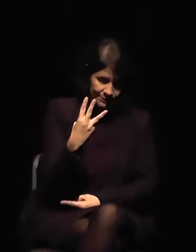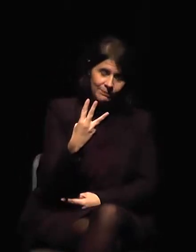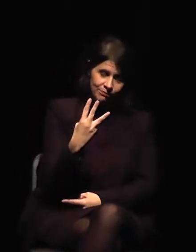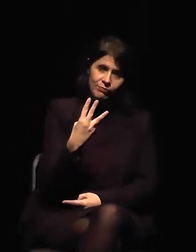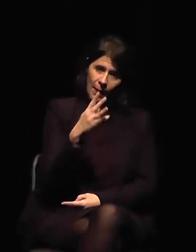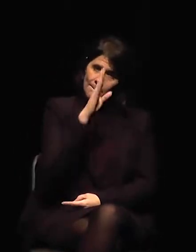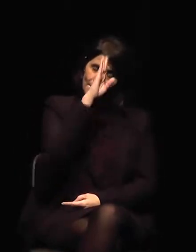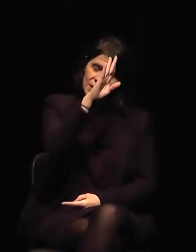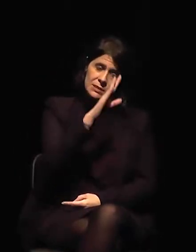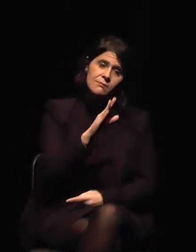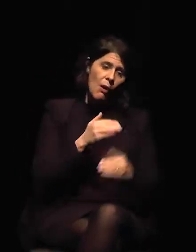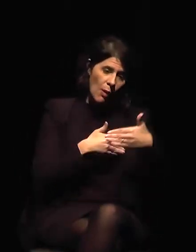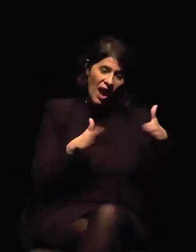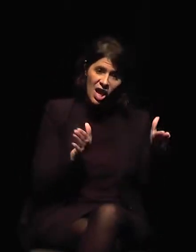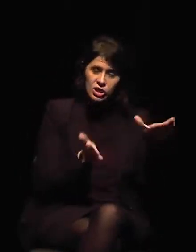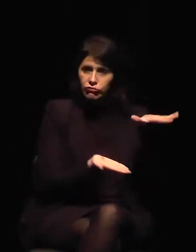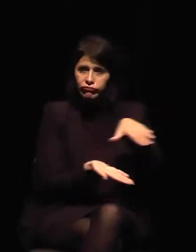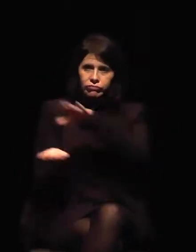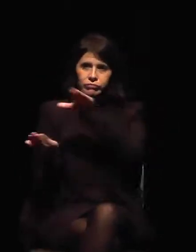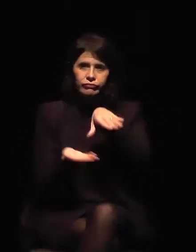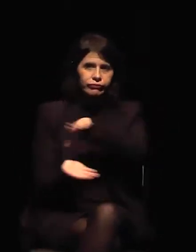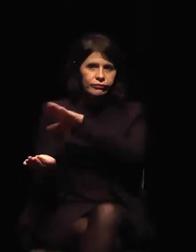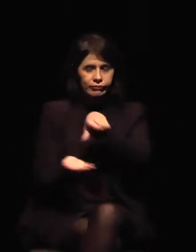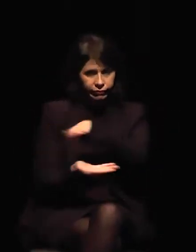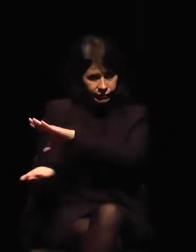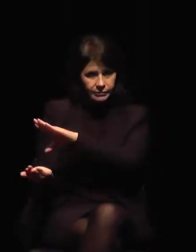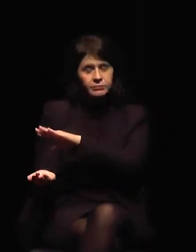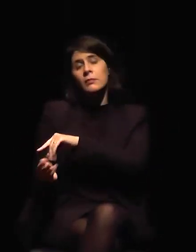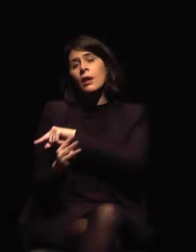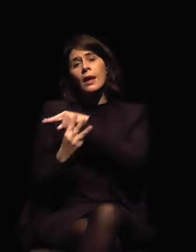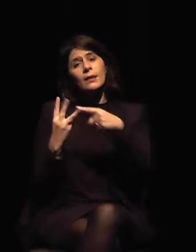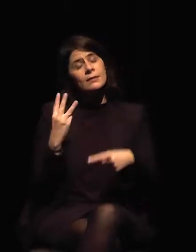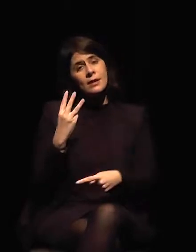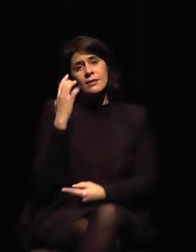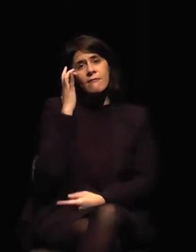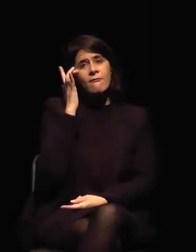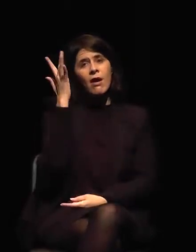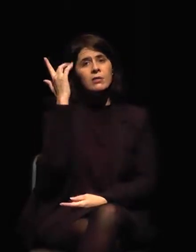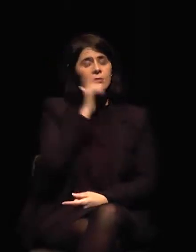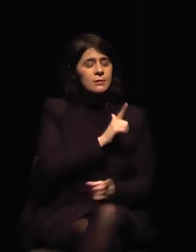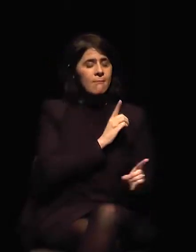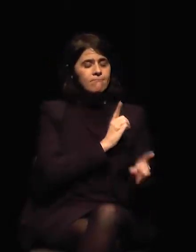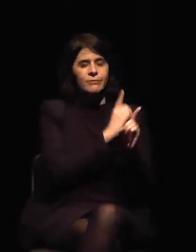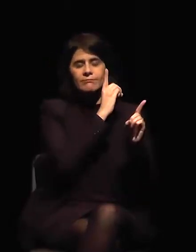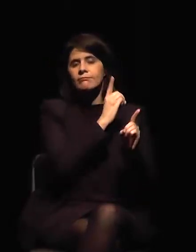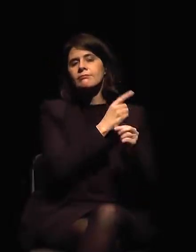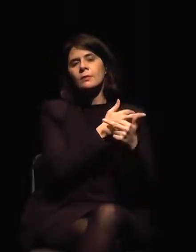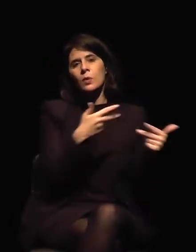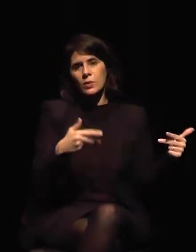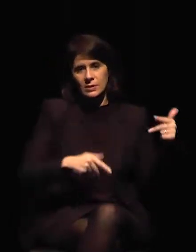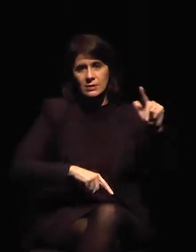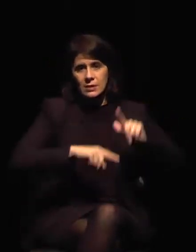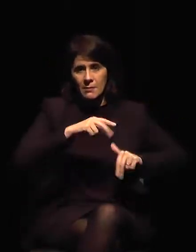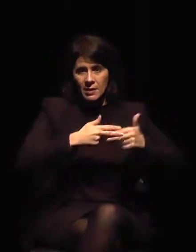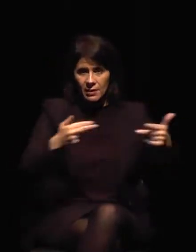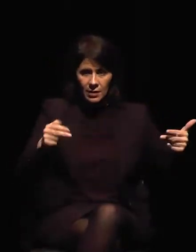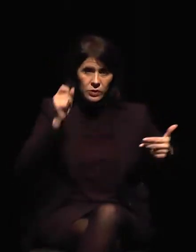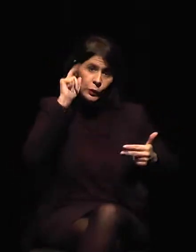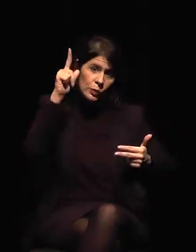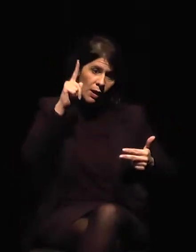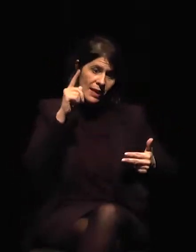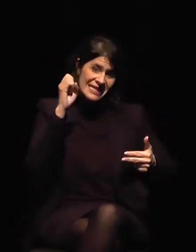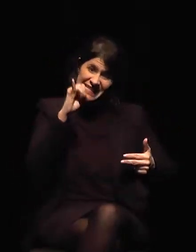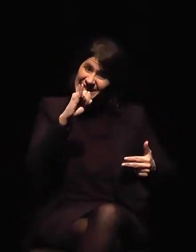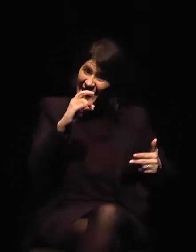hace que sea más difícil el envío de bienes culturales. Y